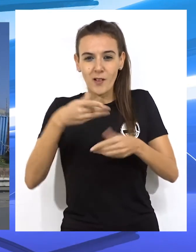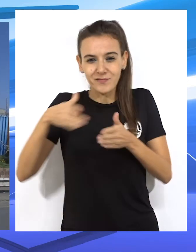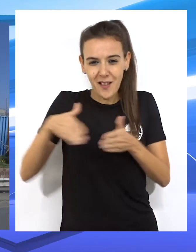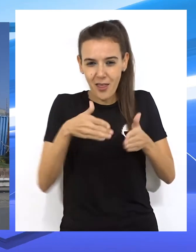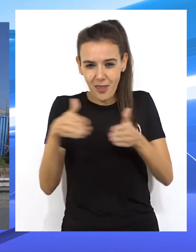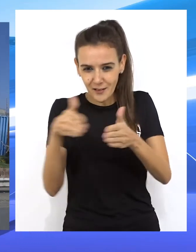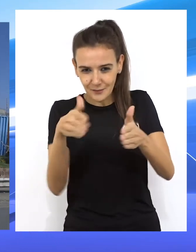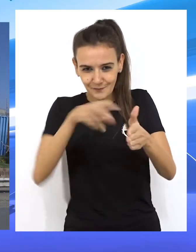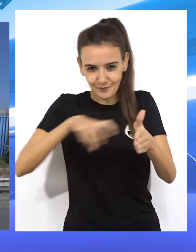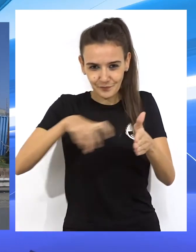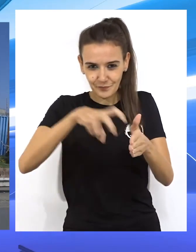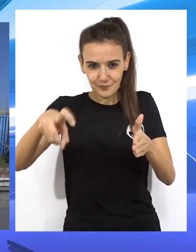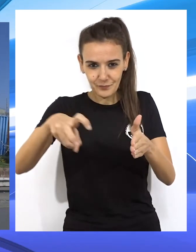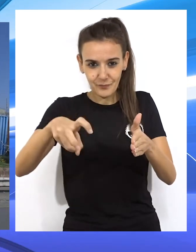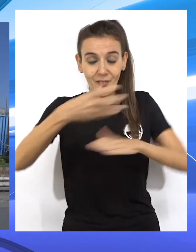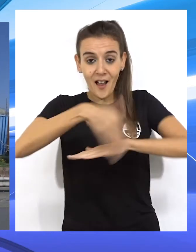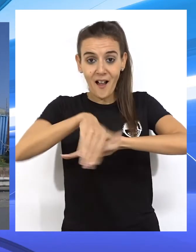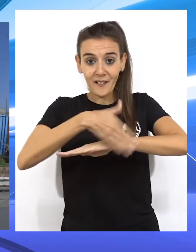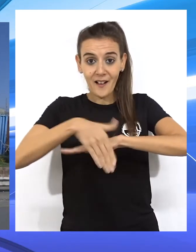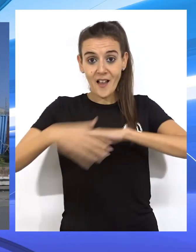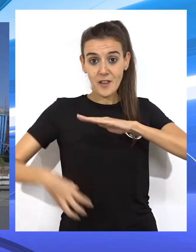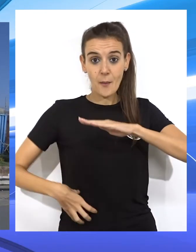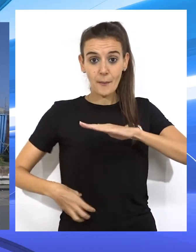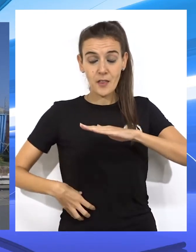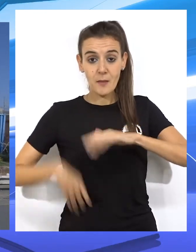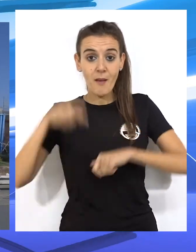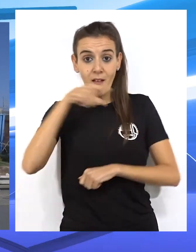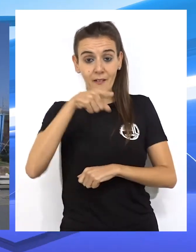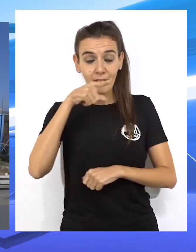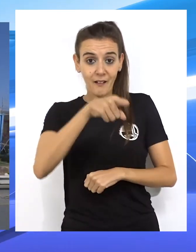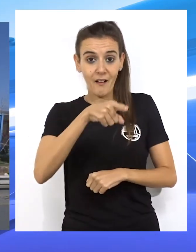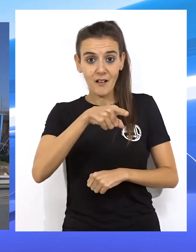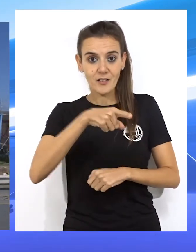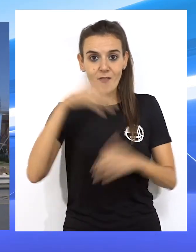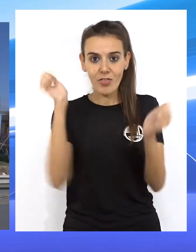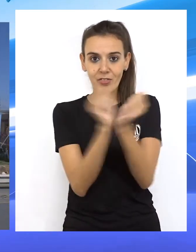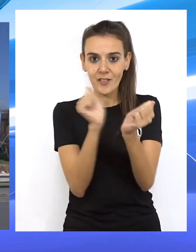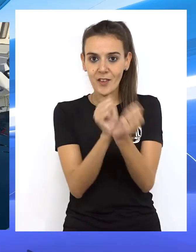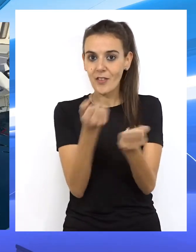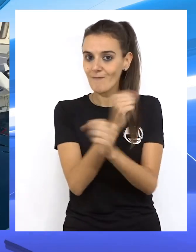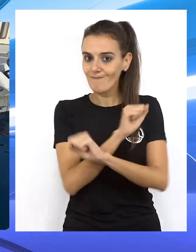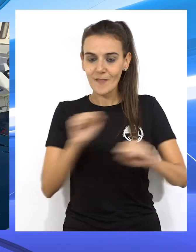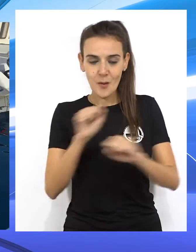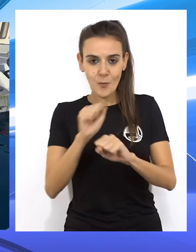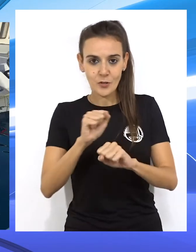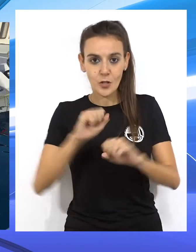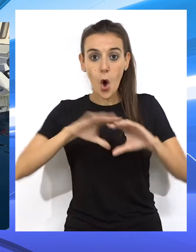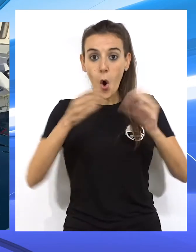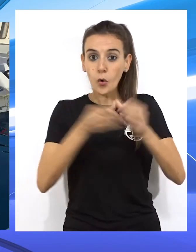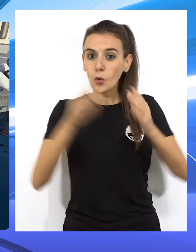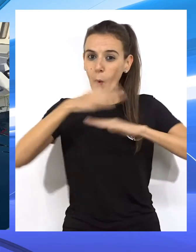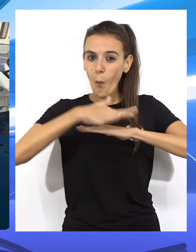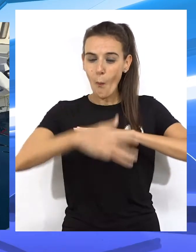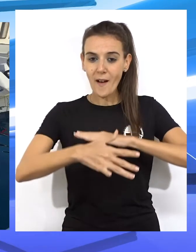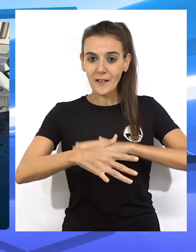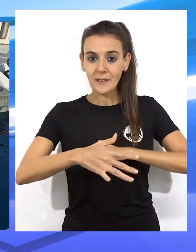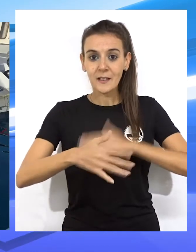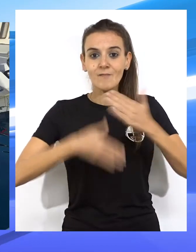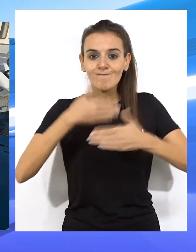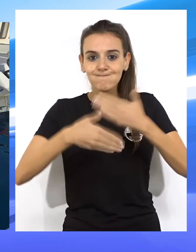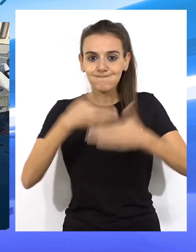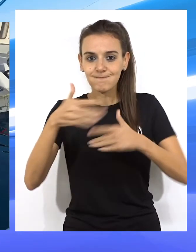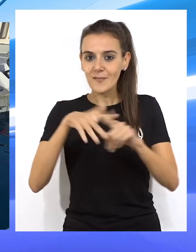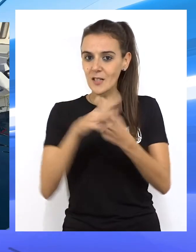calles adyacentes de la barriada del Príncipe de esta ciudad sin que pudiera procederse a su detención. Unidades marítimas se activaron al efecto,